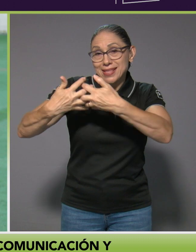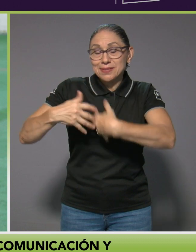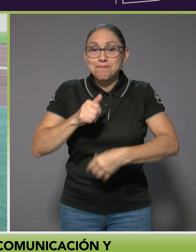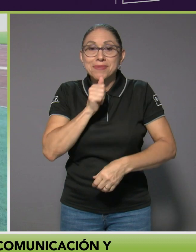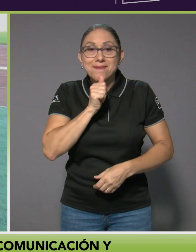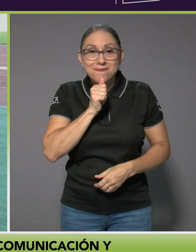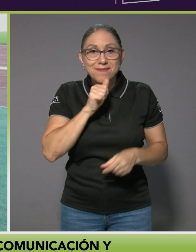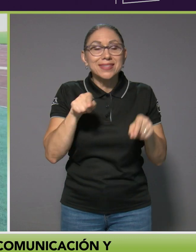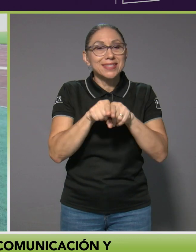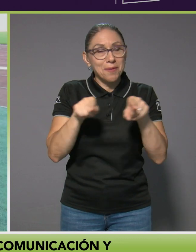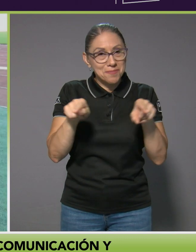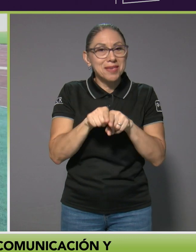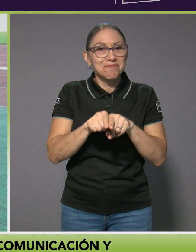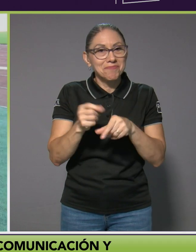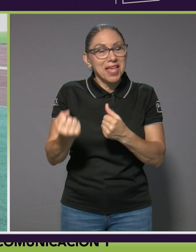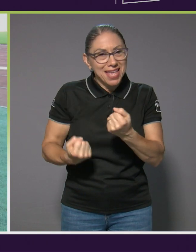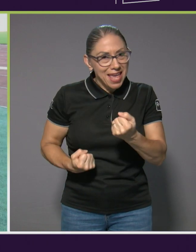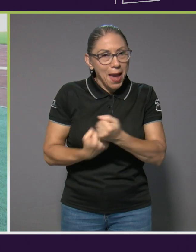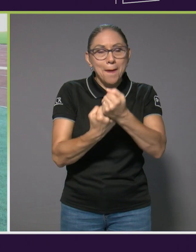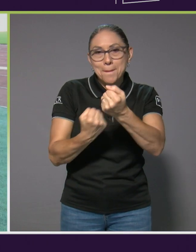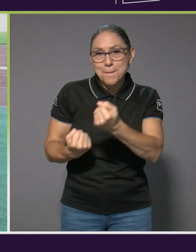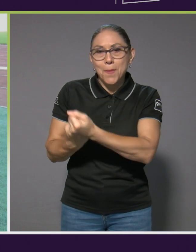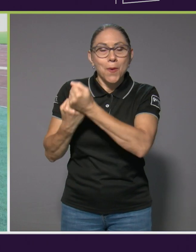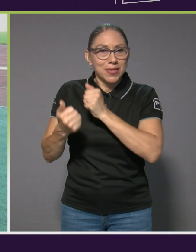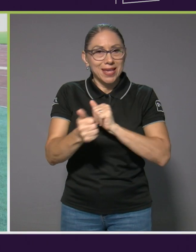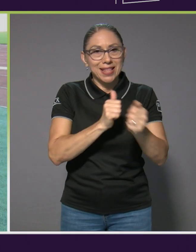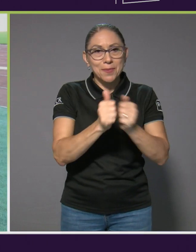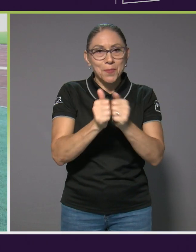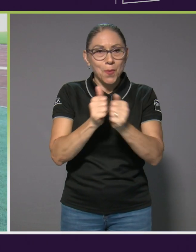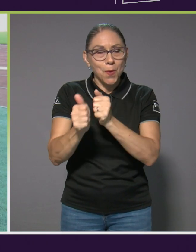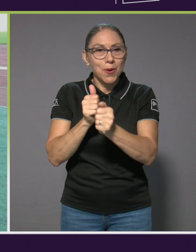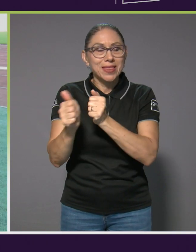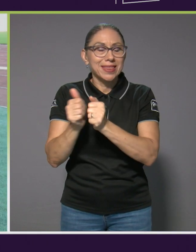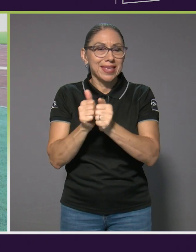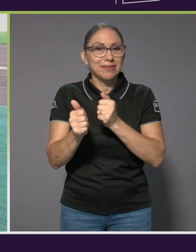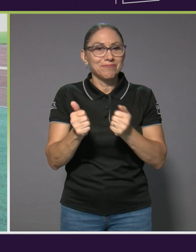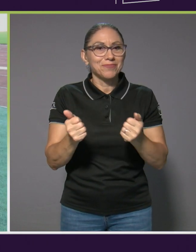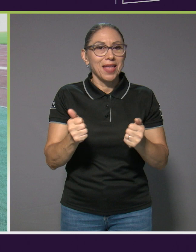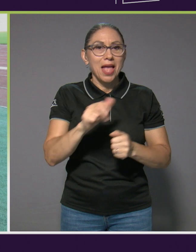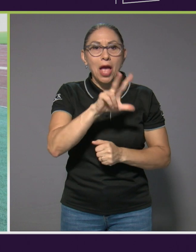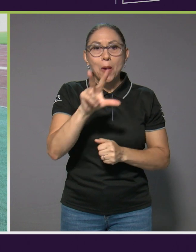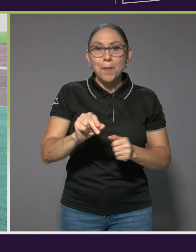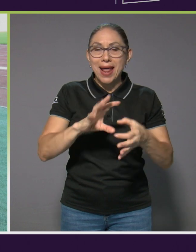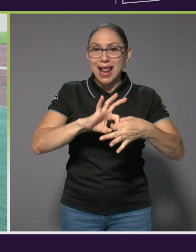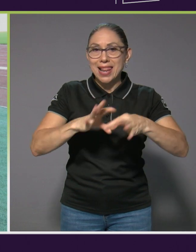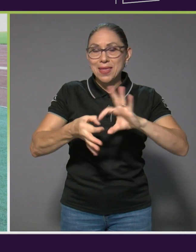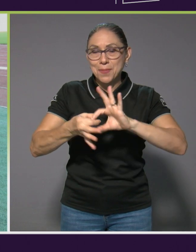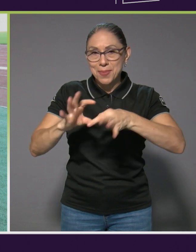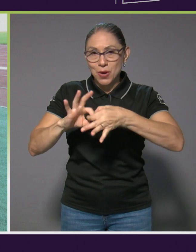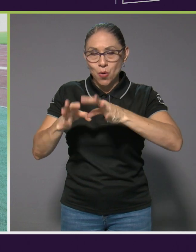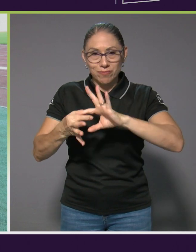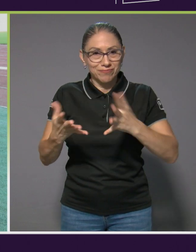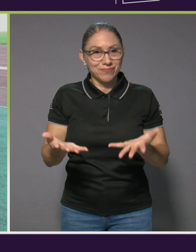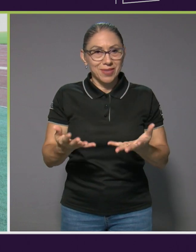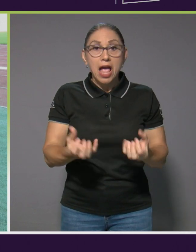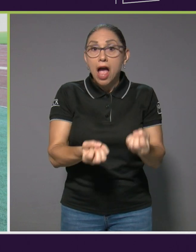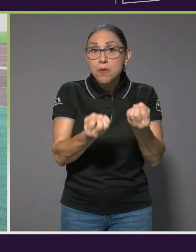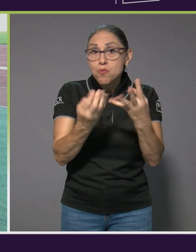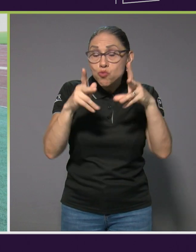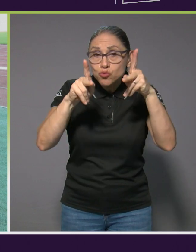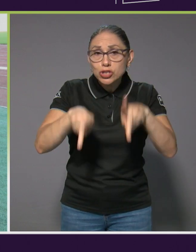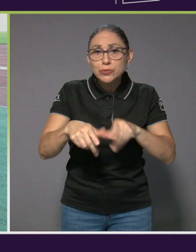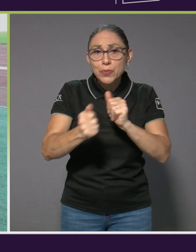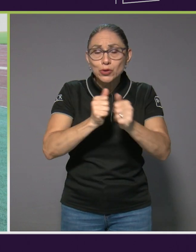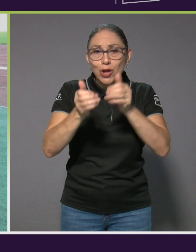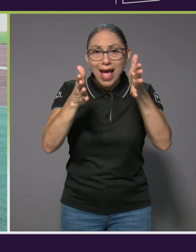que apoyen el deporte paralímpico, que hay muchos atletas